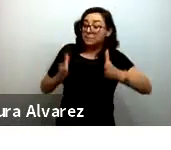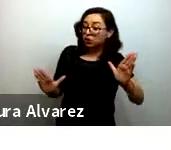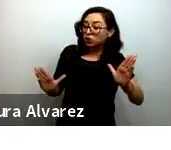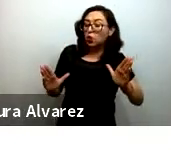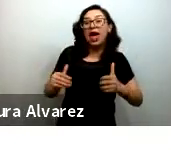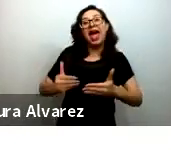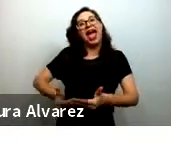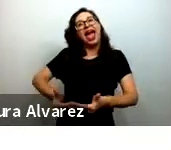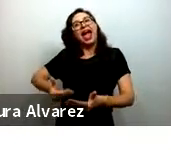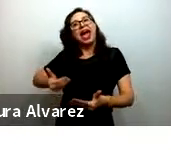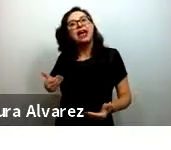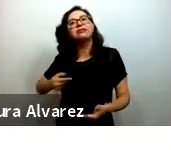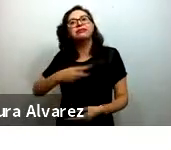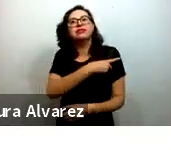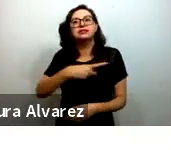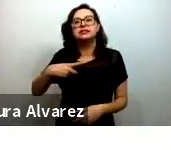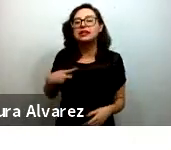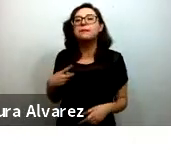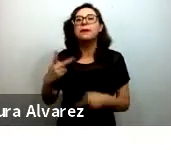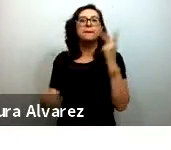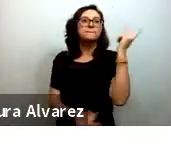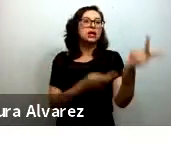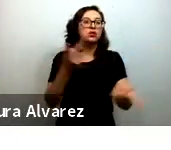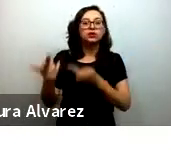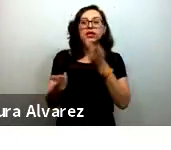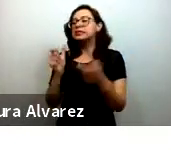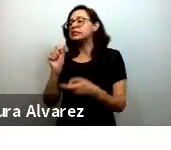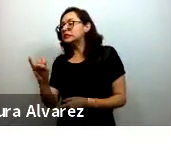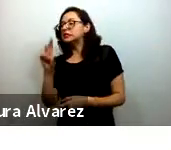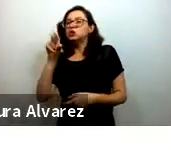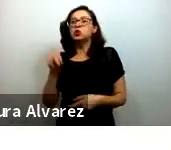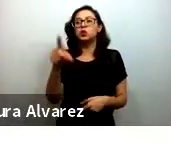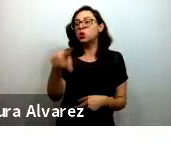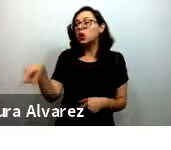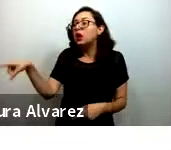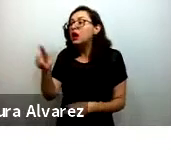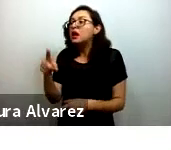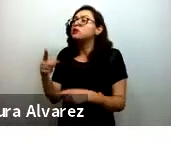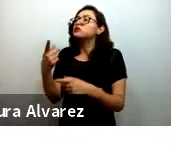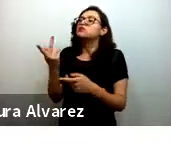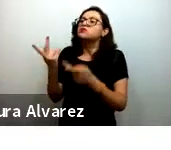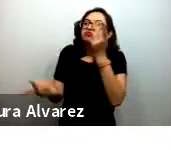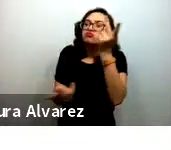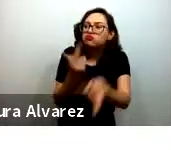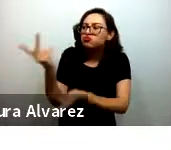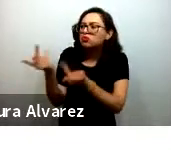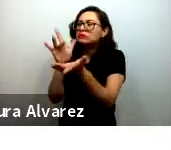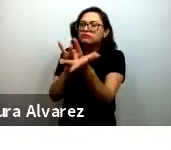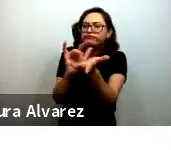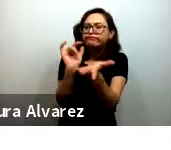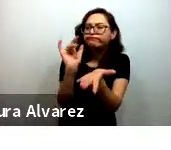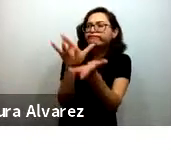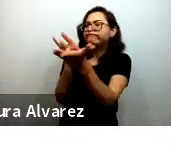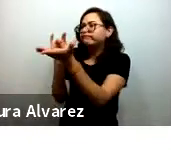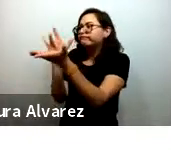organizar instancias para escuchar las preocupaciones muy legítimas desde muchos puntos de